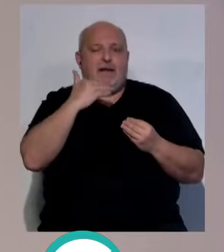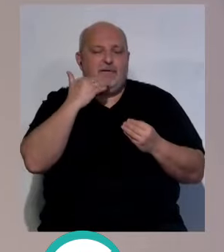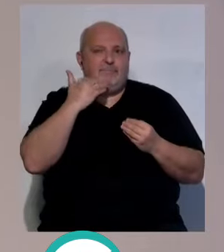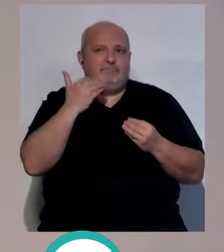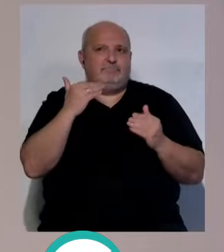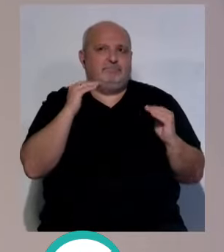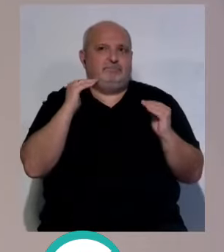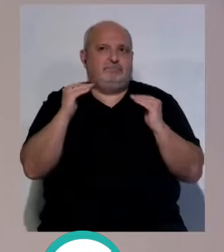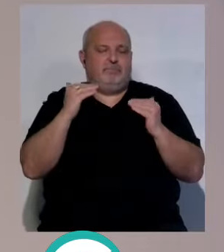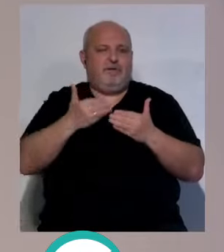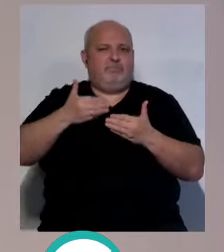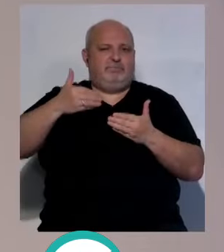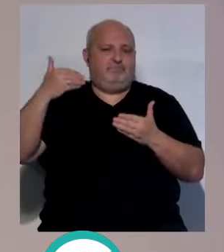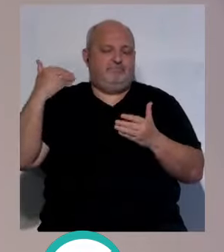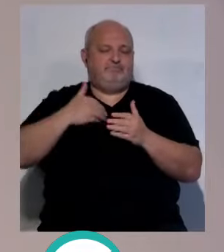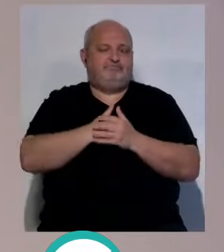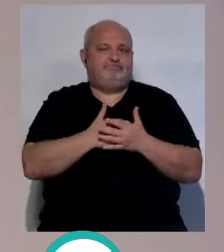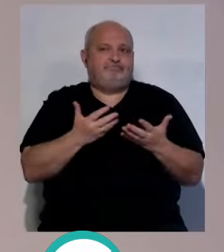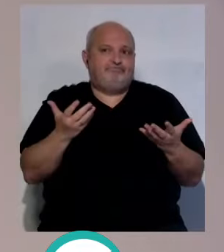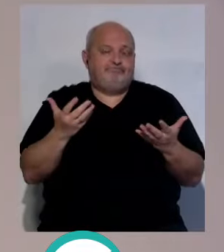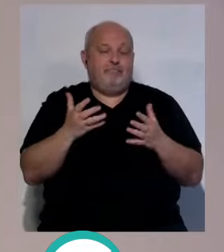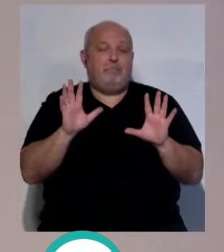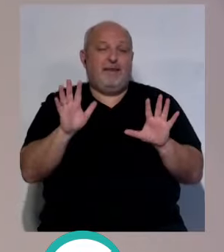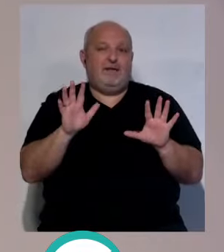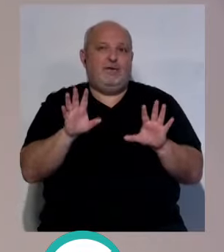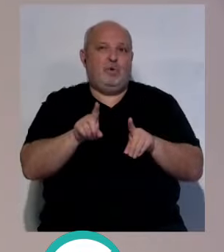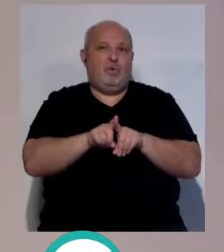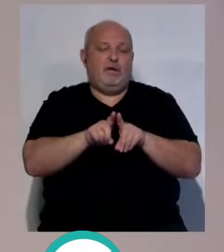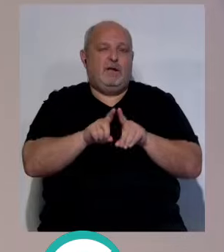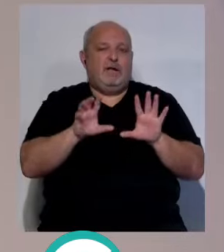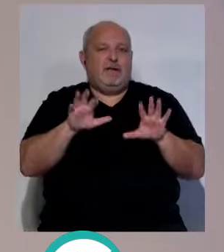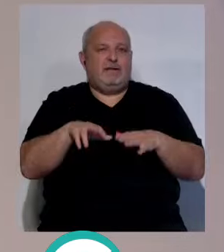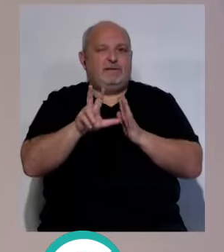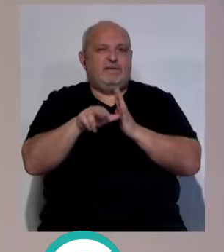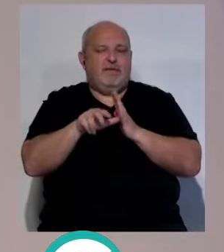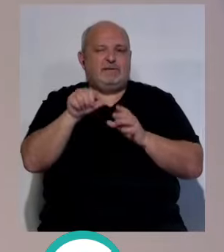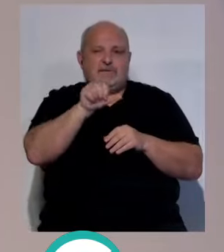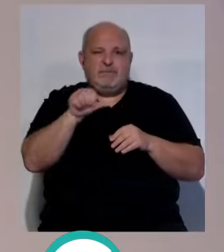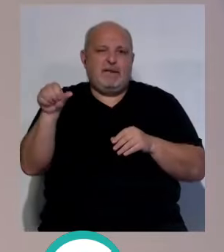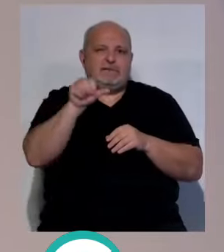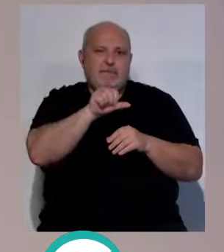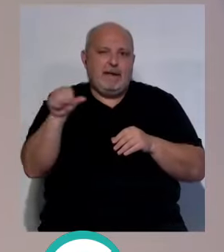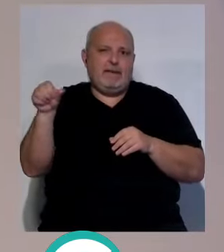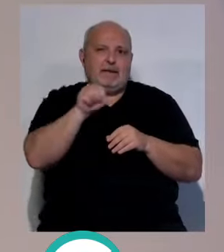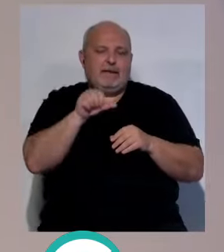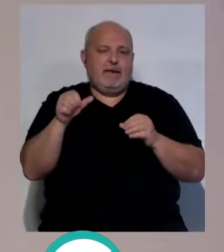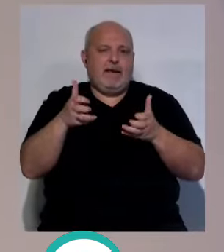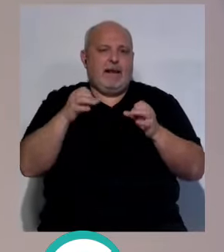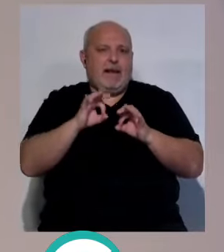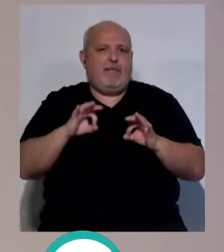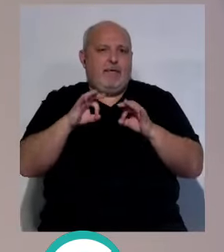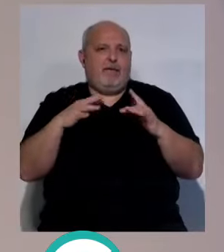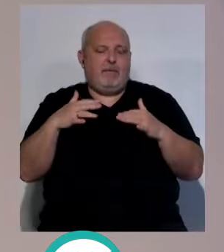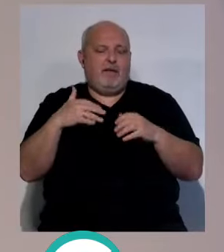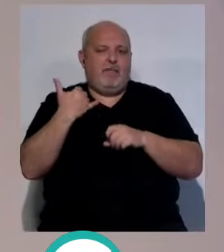estaba hace meses, ¿no? Pero claro, cuando un equipo tarda semana y semana a semana sin ganar un partido...